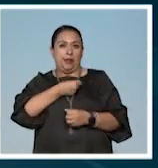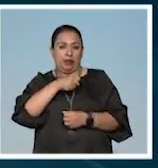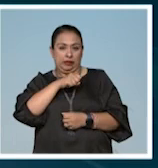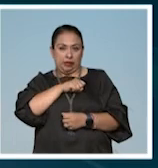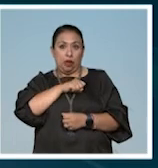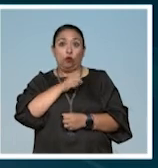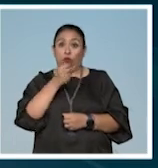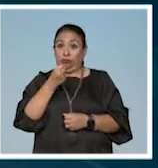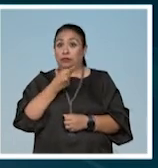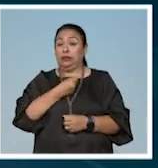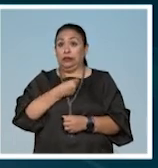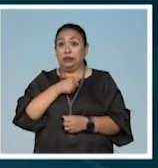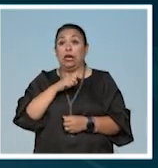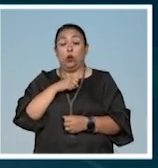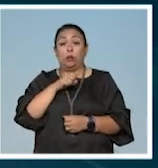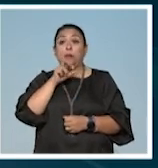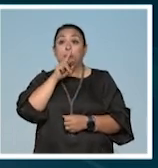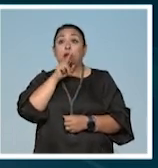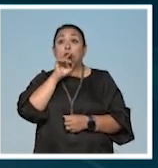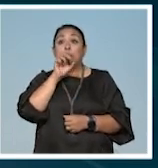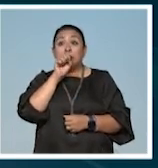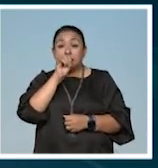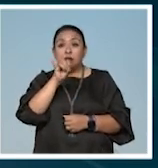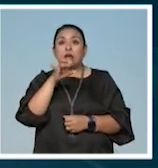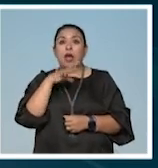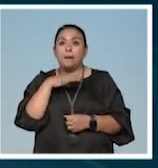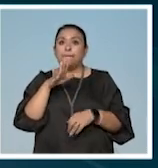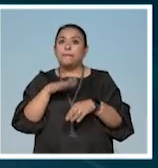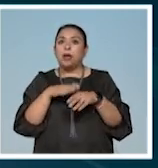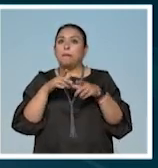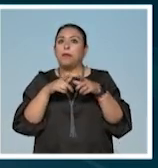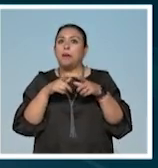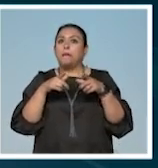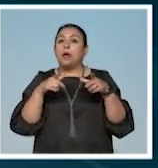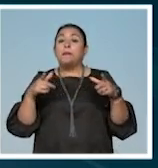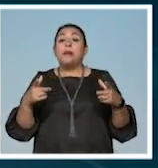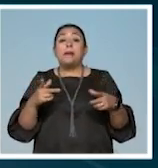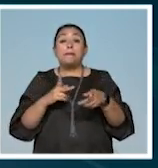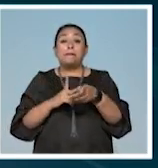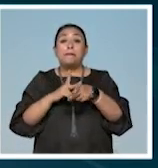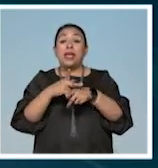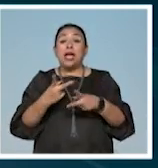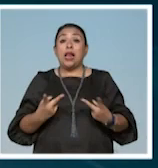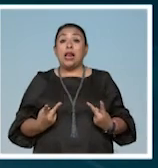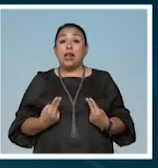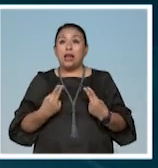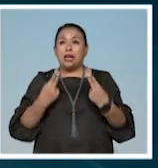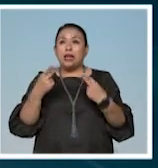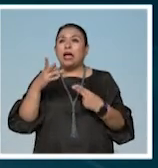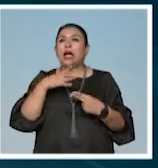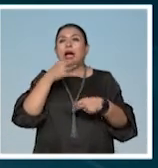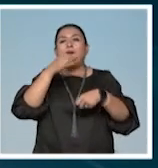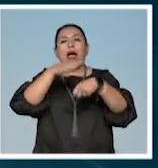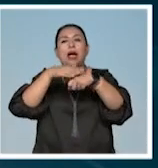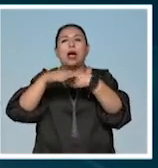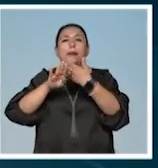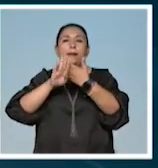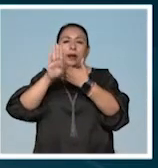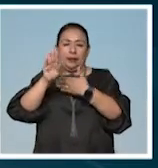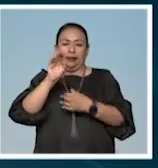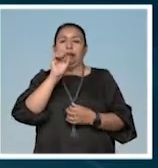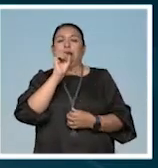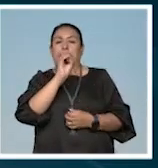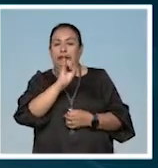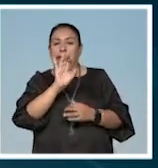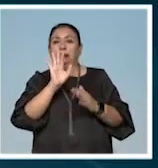Sí. una cuestión también muy preocupante, porque también va en incremento el cáncer de piel. Tiene que ver con las campañas preventivas. Eso sí,